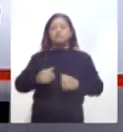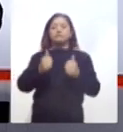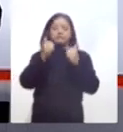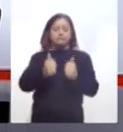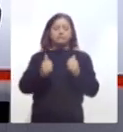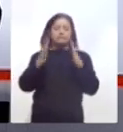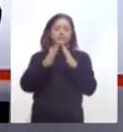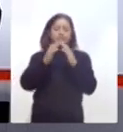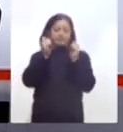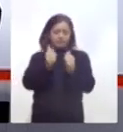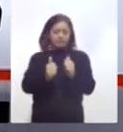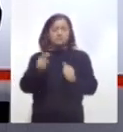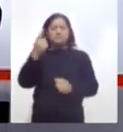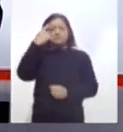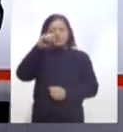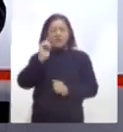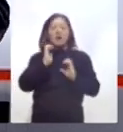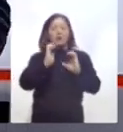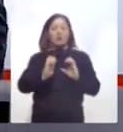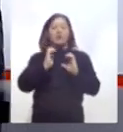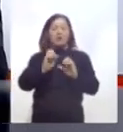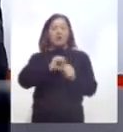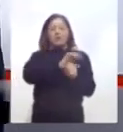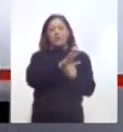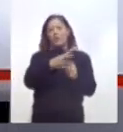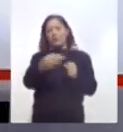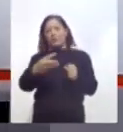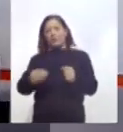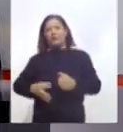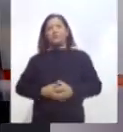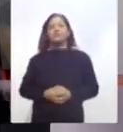para evitar la propagación masiva del COVID-19.